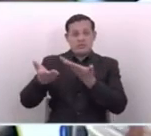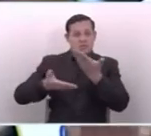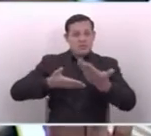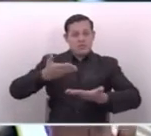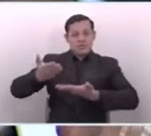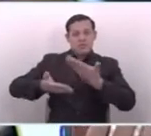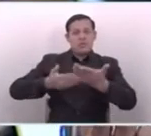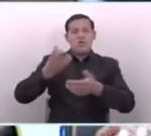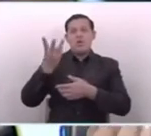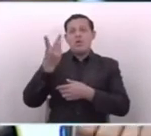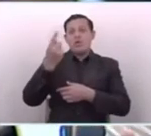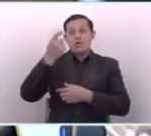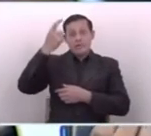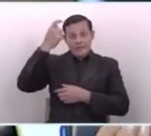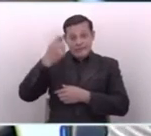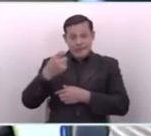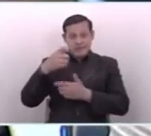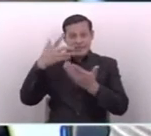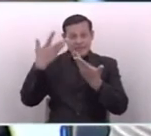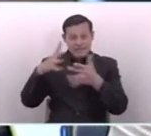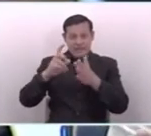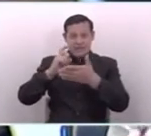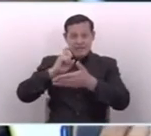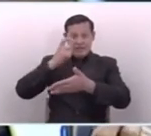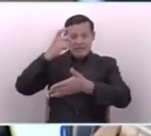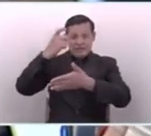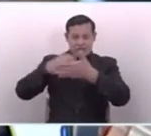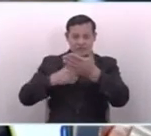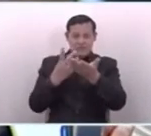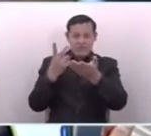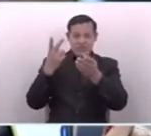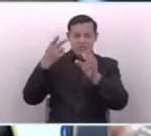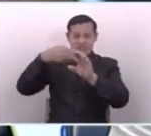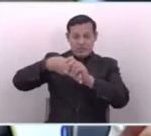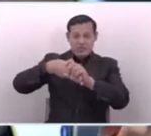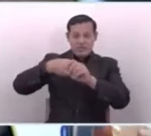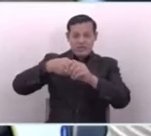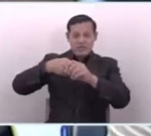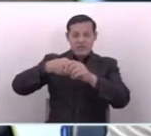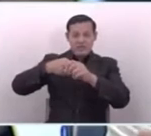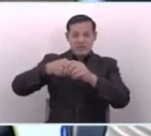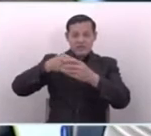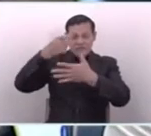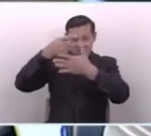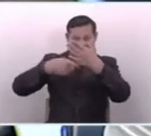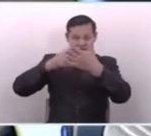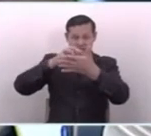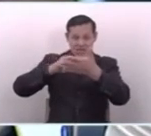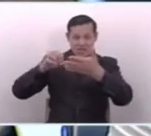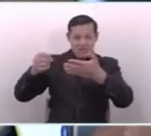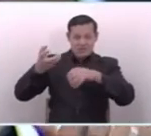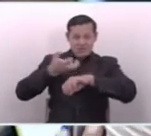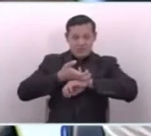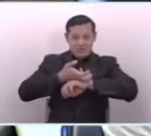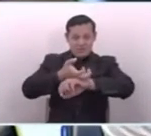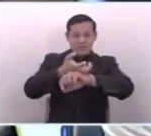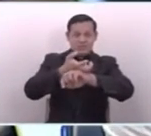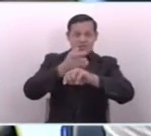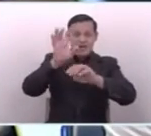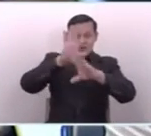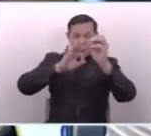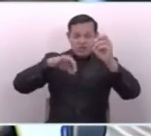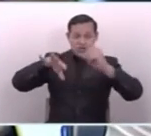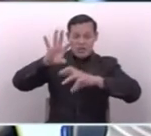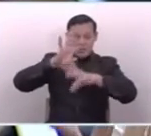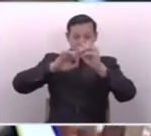¿Cuántos meses llevan ya aplicadas la exoneración del pago de aranceles para la importación de ciertos productos?